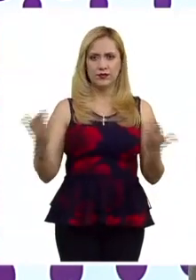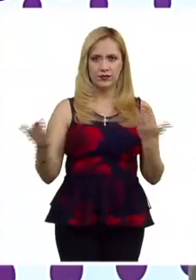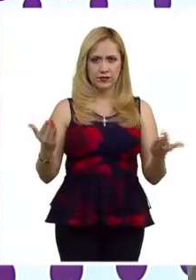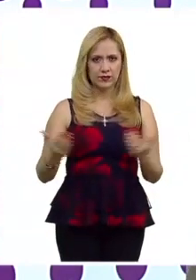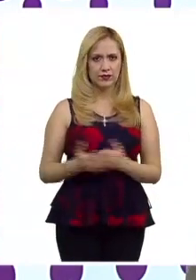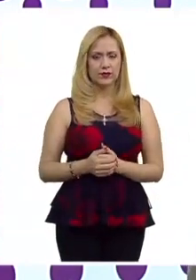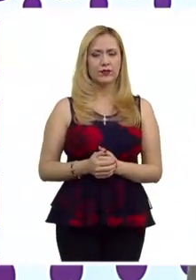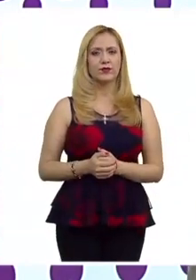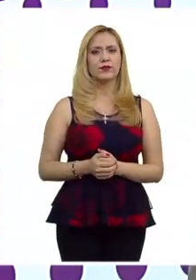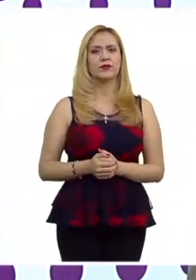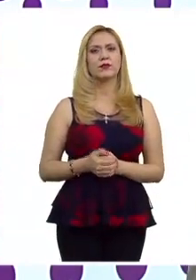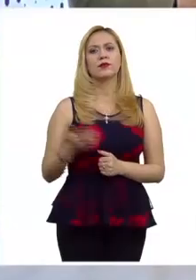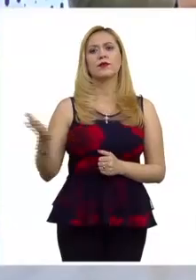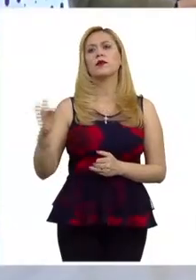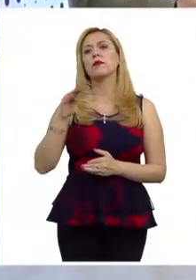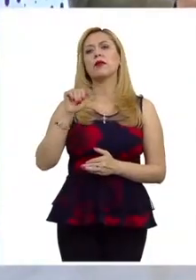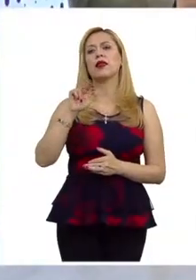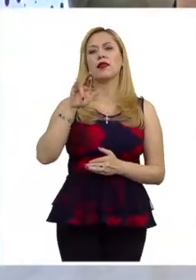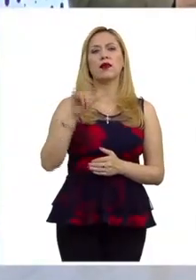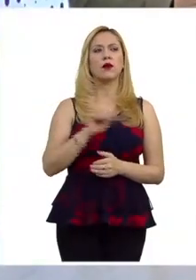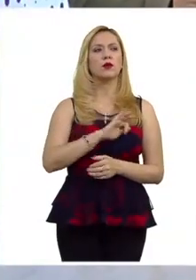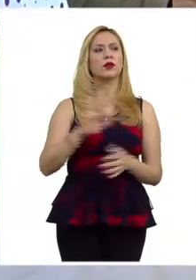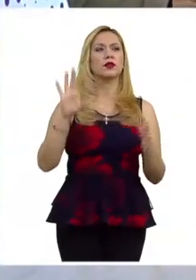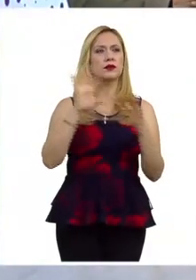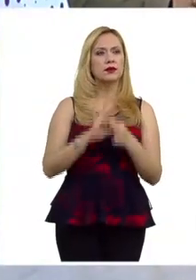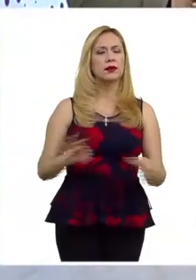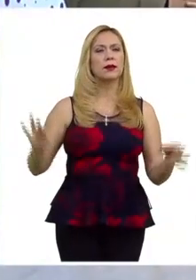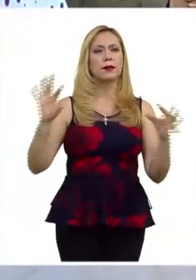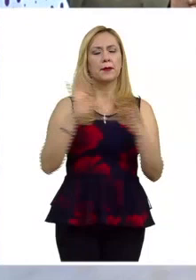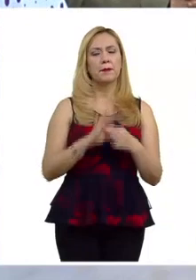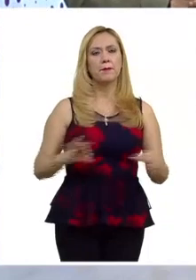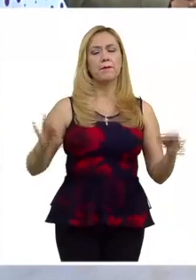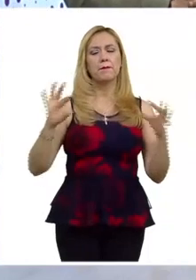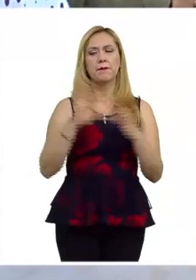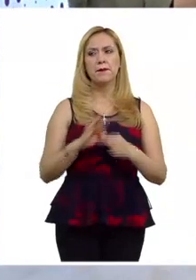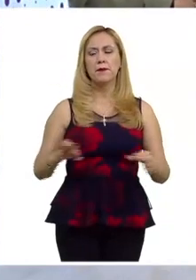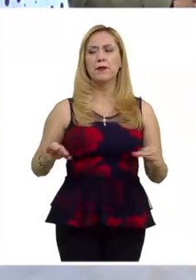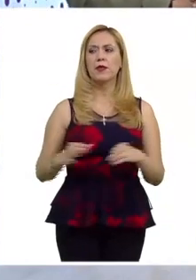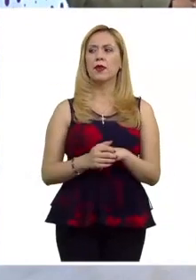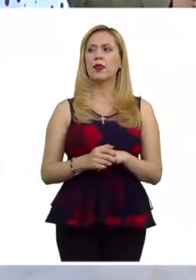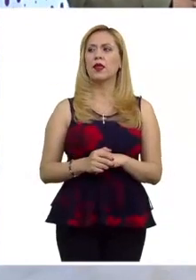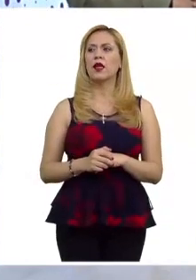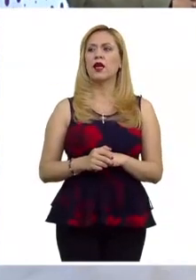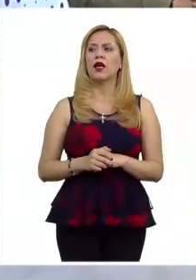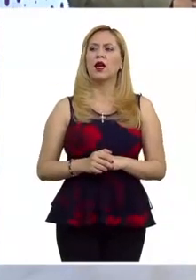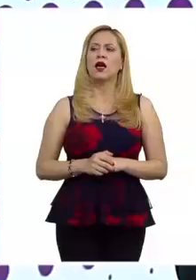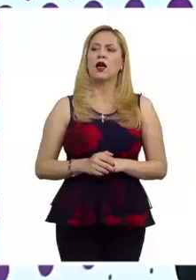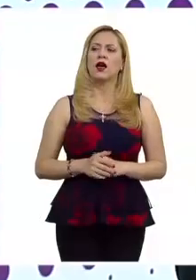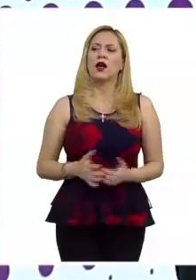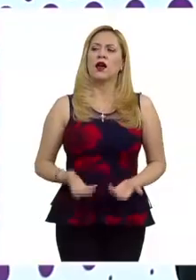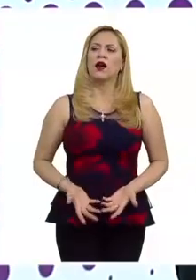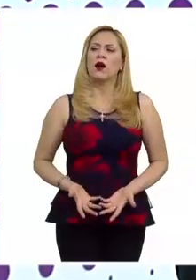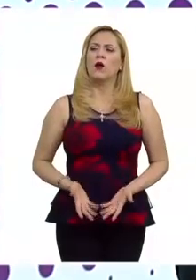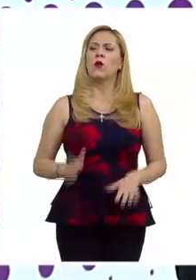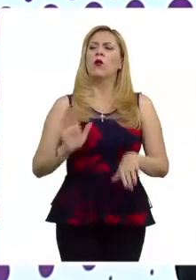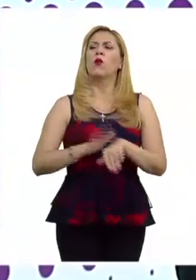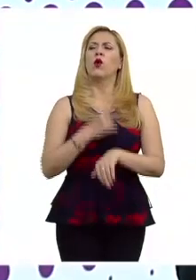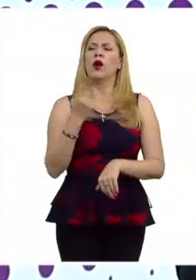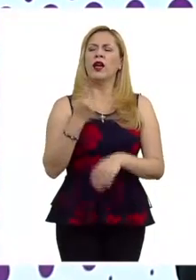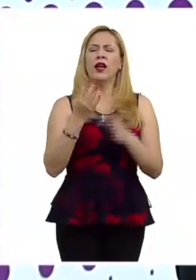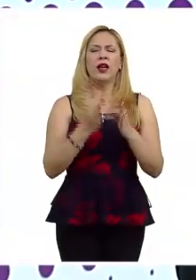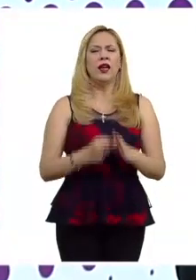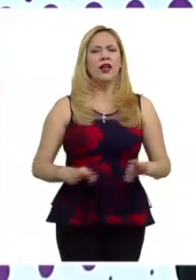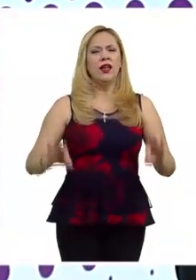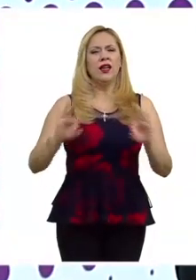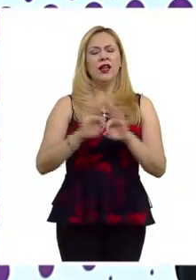María, quisieras ahondar, ya nos mencionó Leopoldo, los orígenes, pero ahondar, ¿por qué es importante el